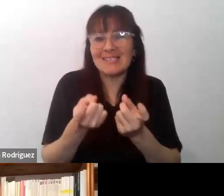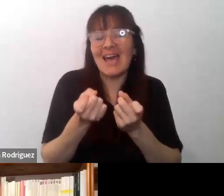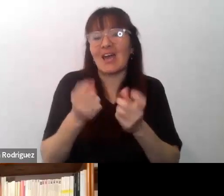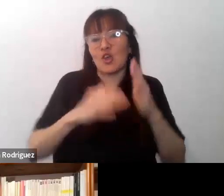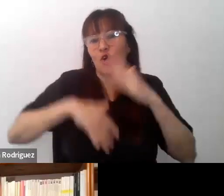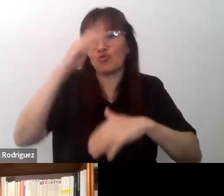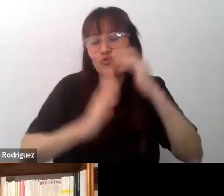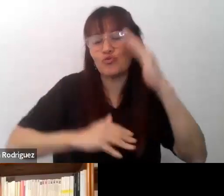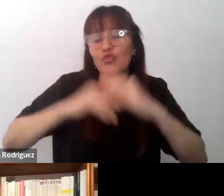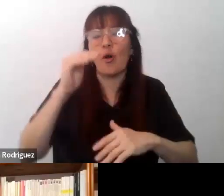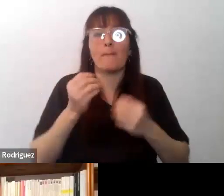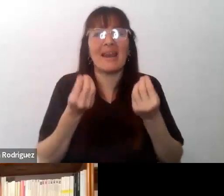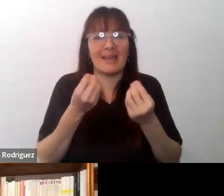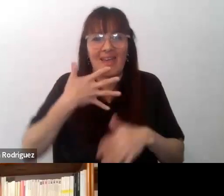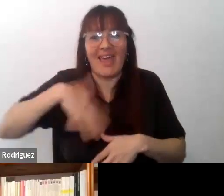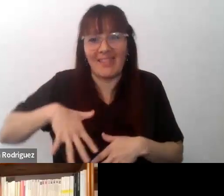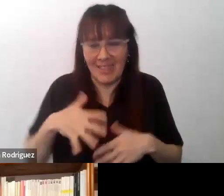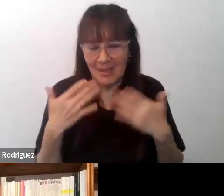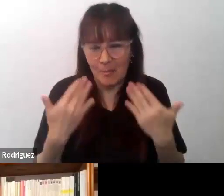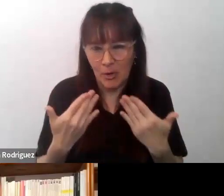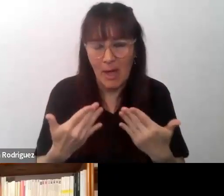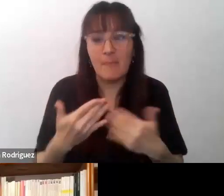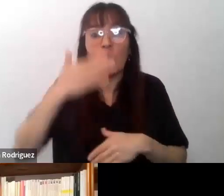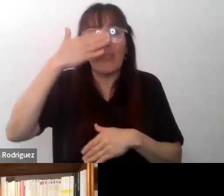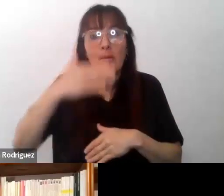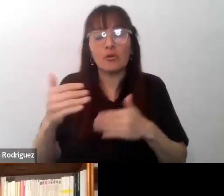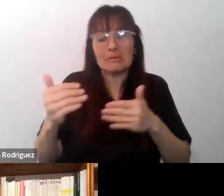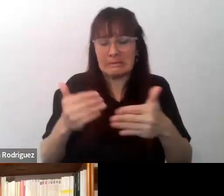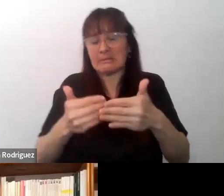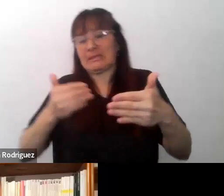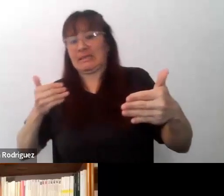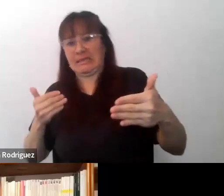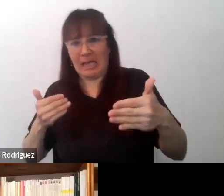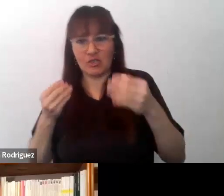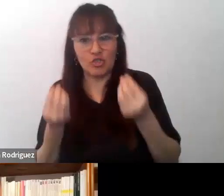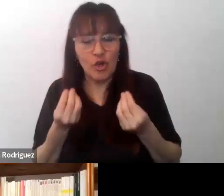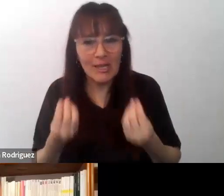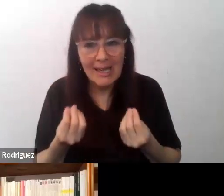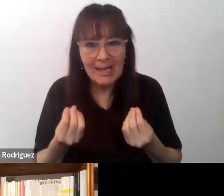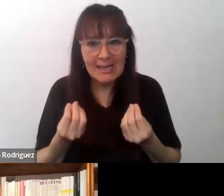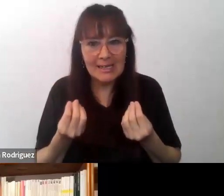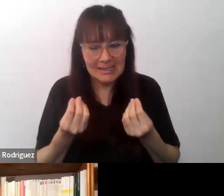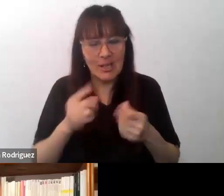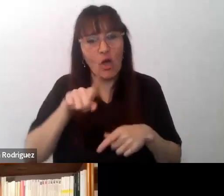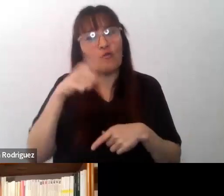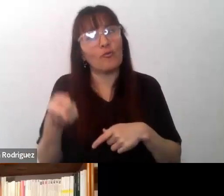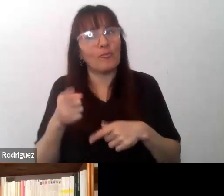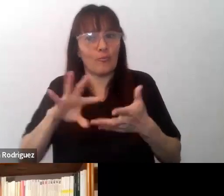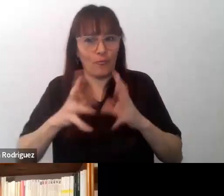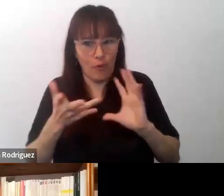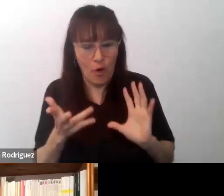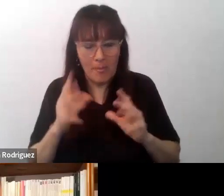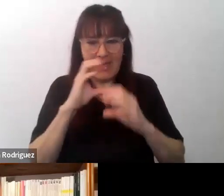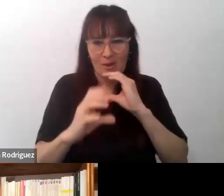intercomprensión. Y luego está el rechazo que remite a la otra dimensión de la